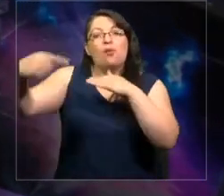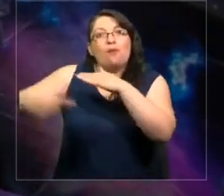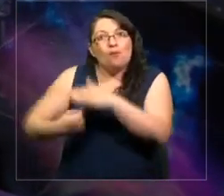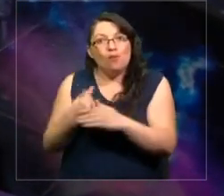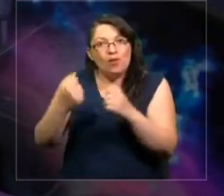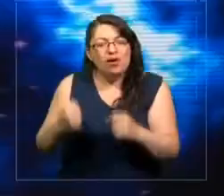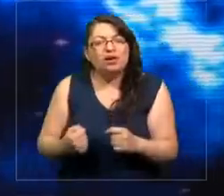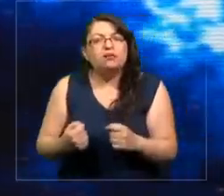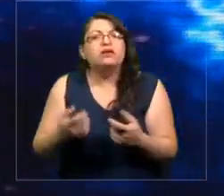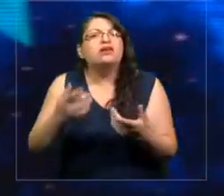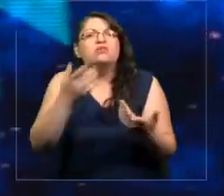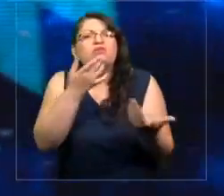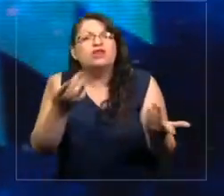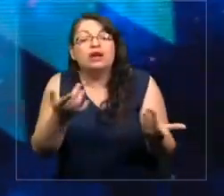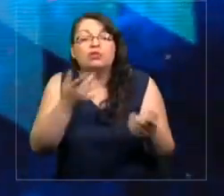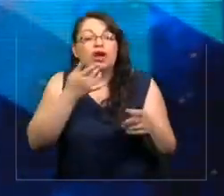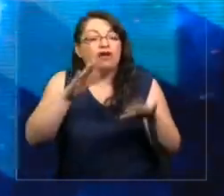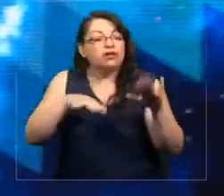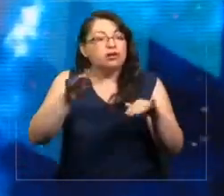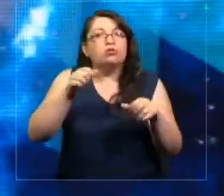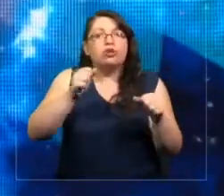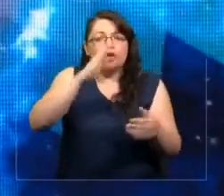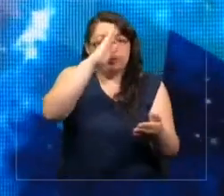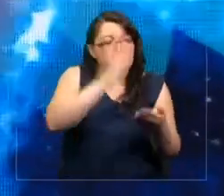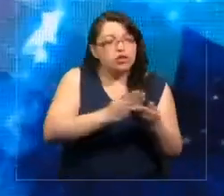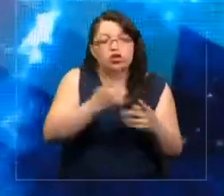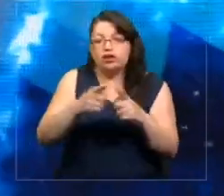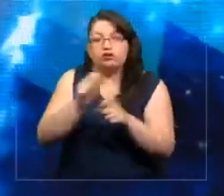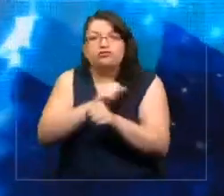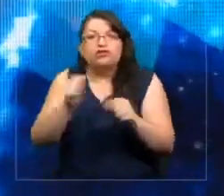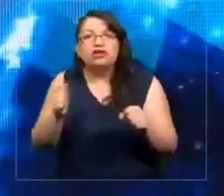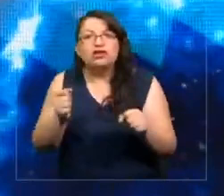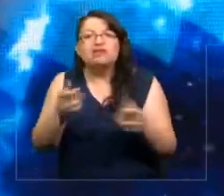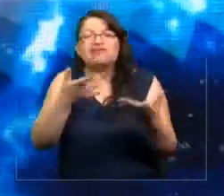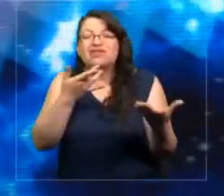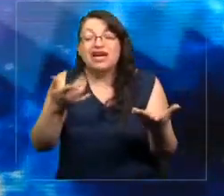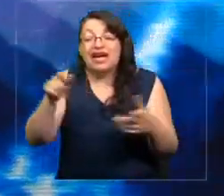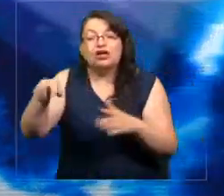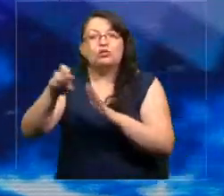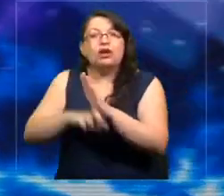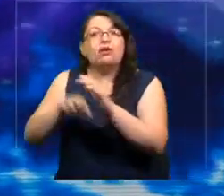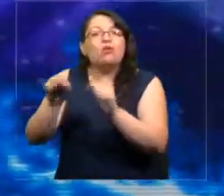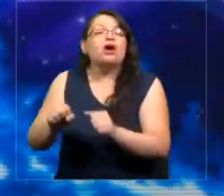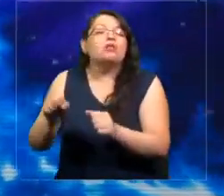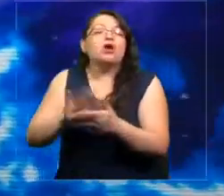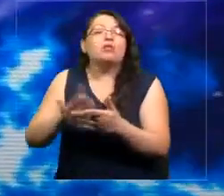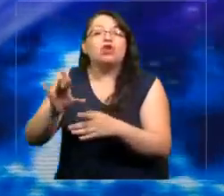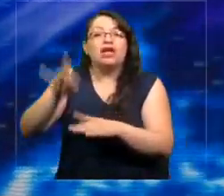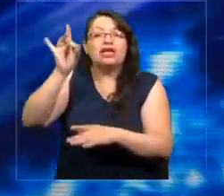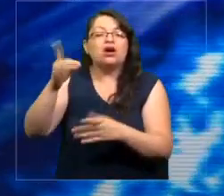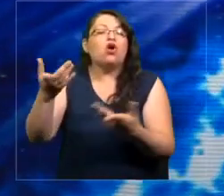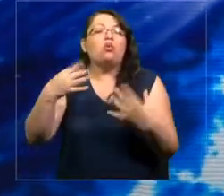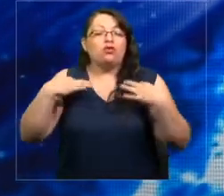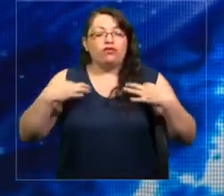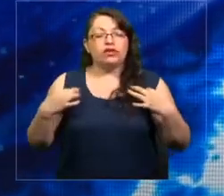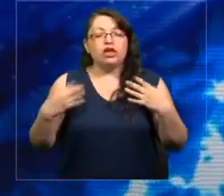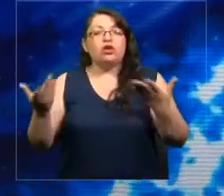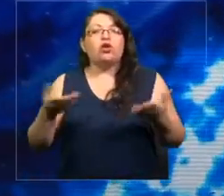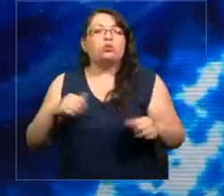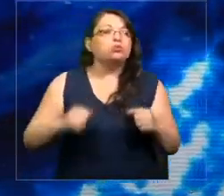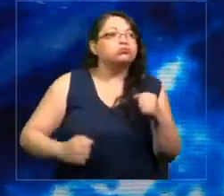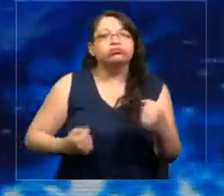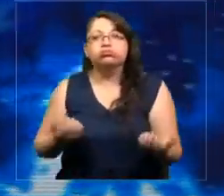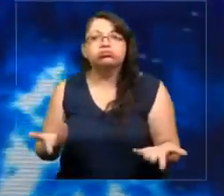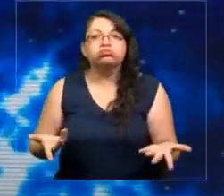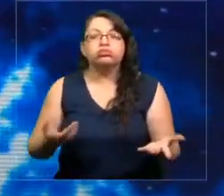decidir y que estas herramientas de inteligencia artificial tomen decisiones por nosotros, como vestirnos, como movernos. Déjenme darles dos ejemplos.